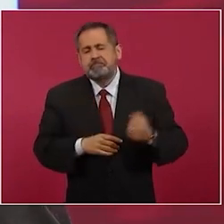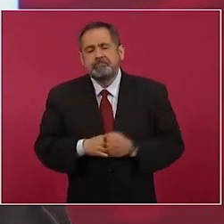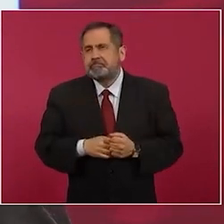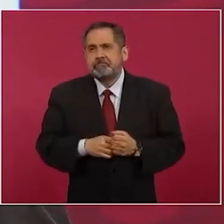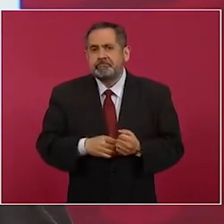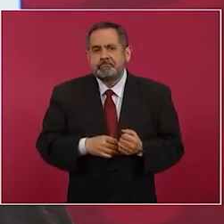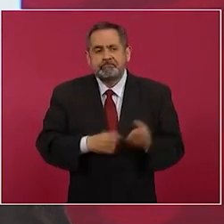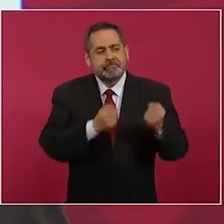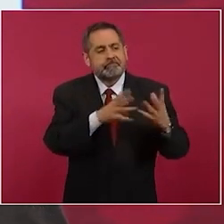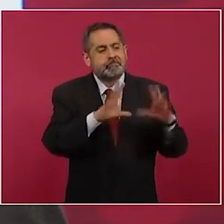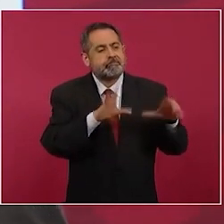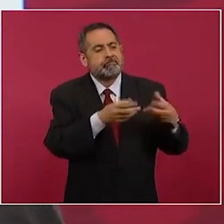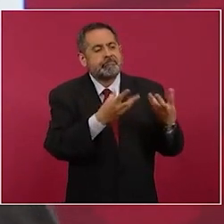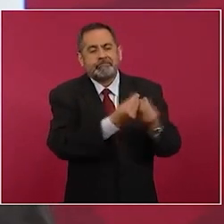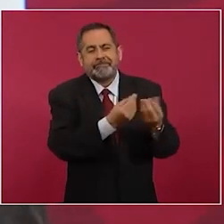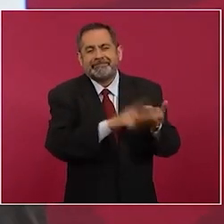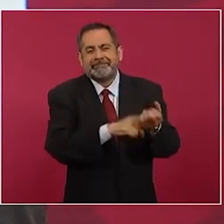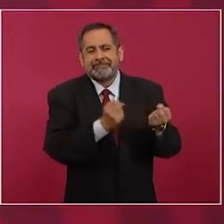por eso